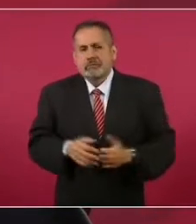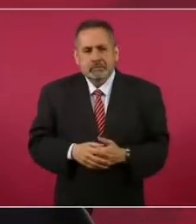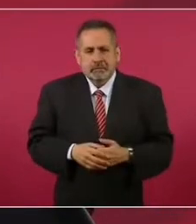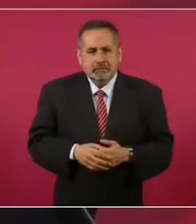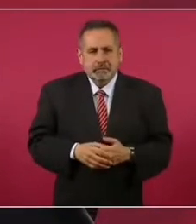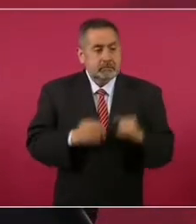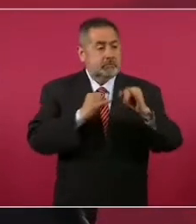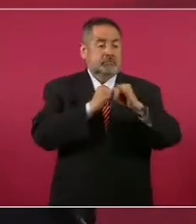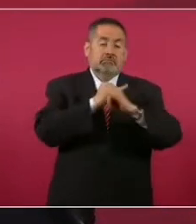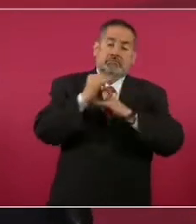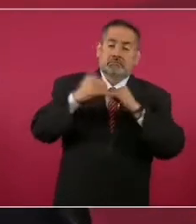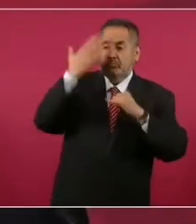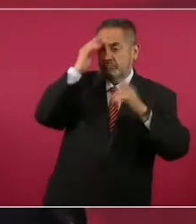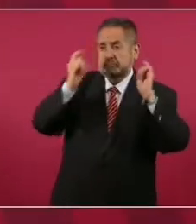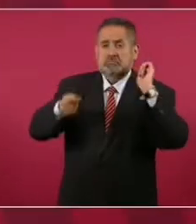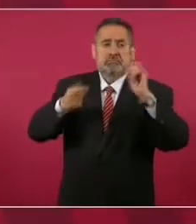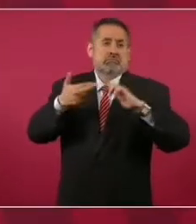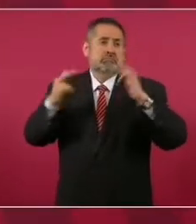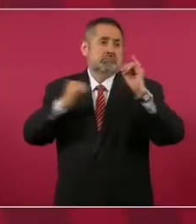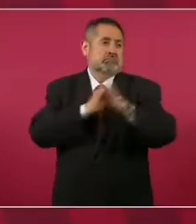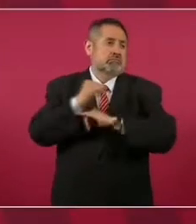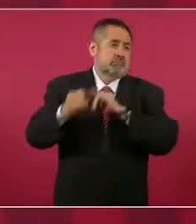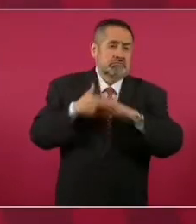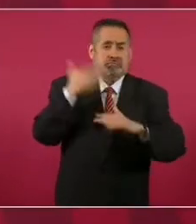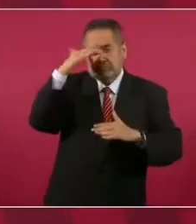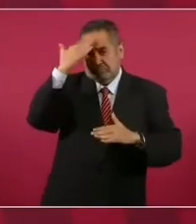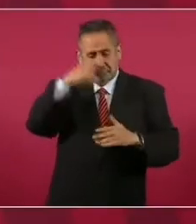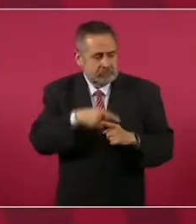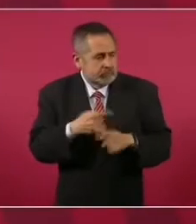Confioso, internacionalista,